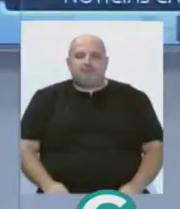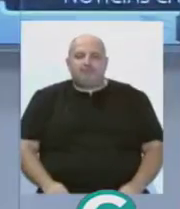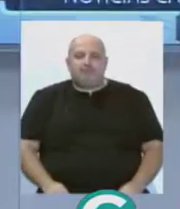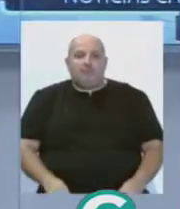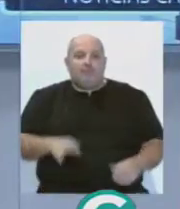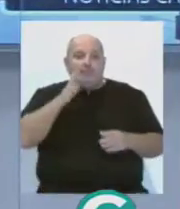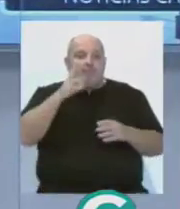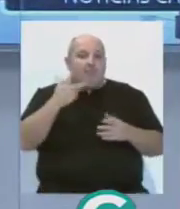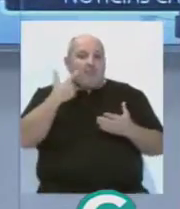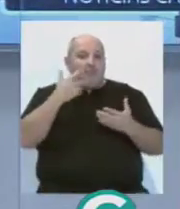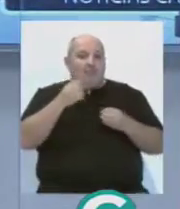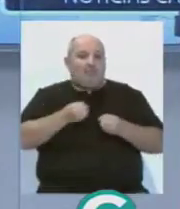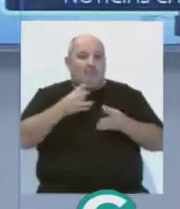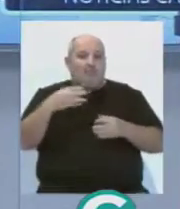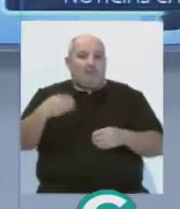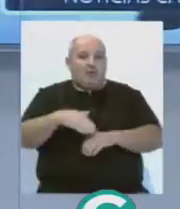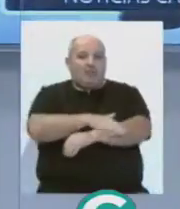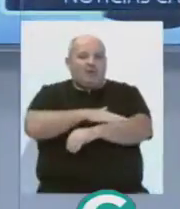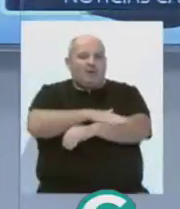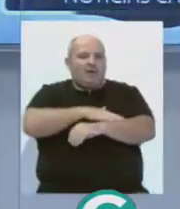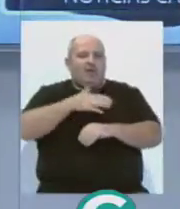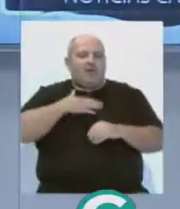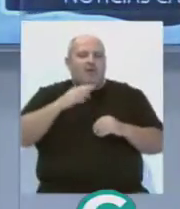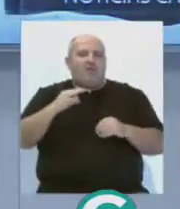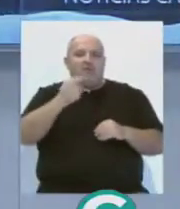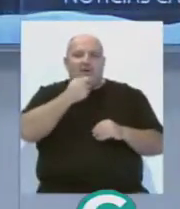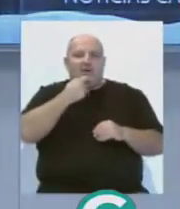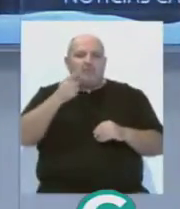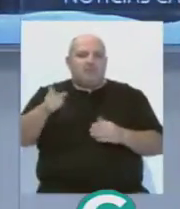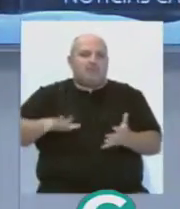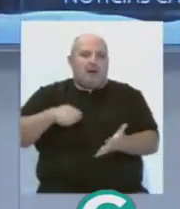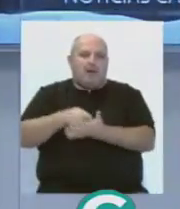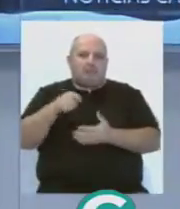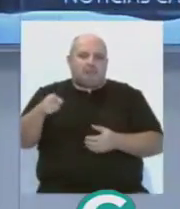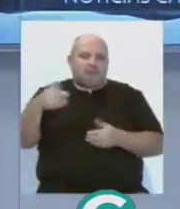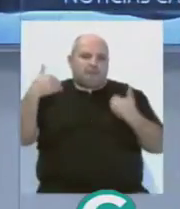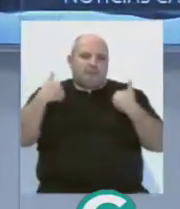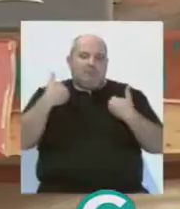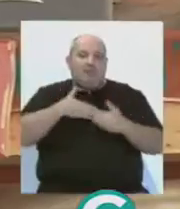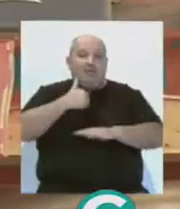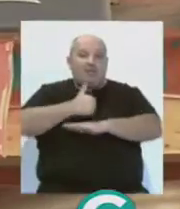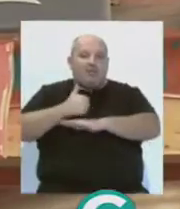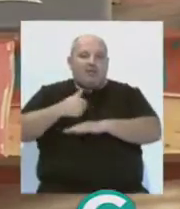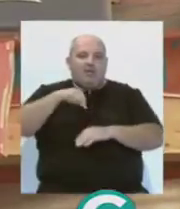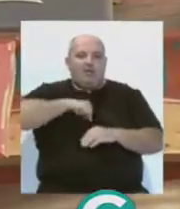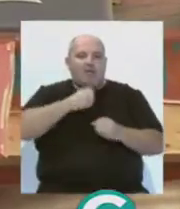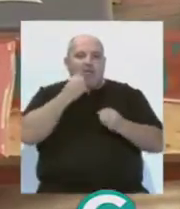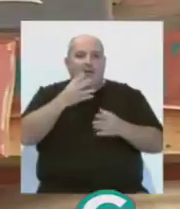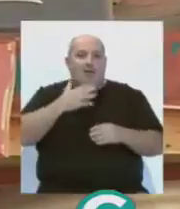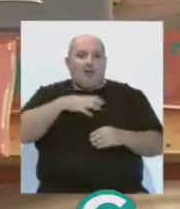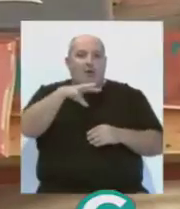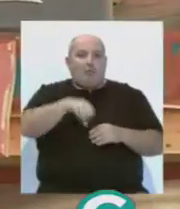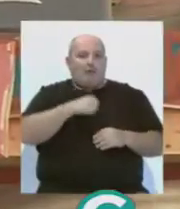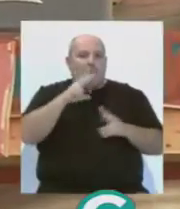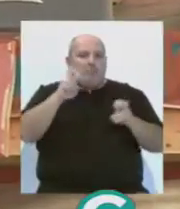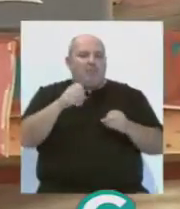Y ya acabamos de conocer que el presidente del gobierno anuncia que serán los bancos quienes paguen el impuesto. A los ciudadanos les ha manifestado que la compra